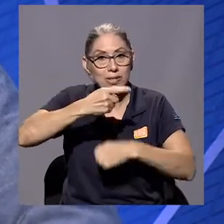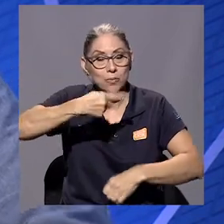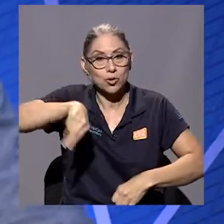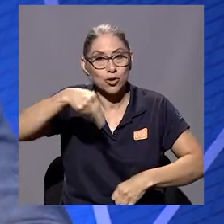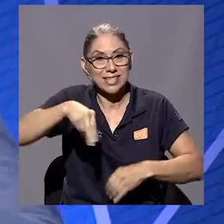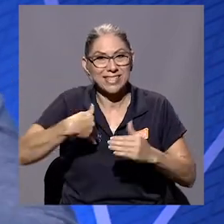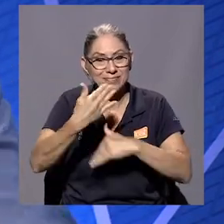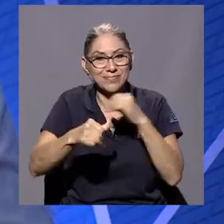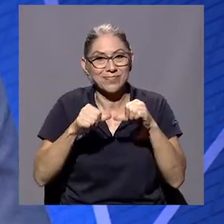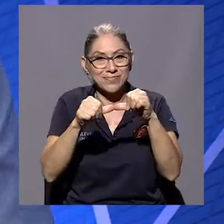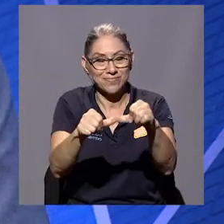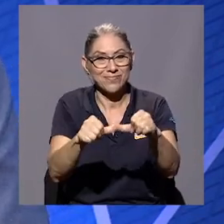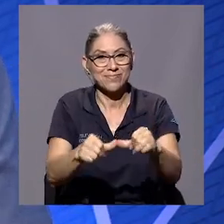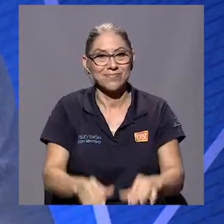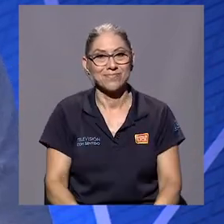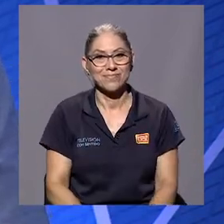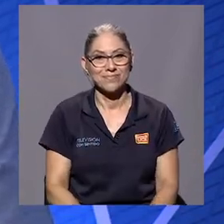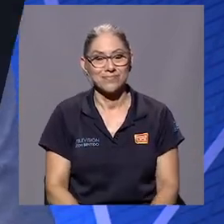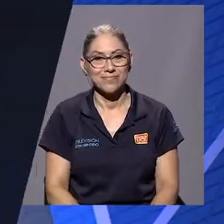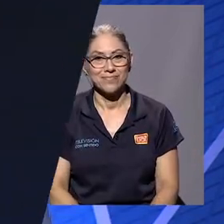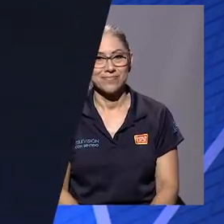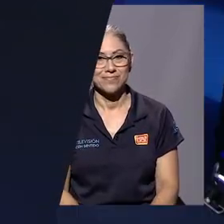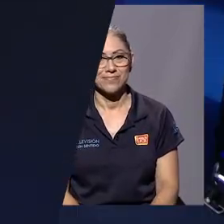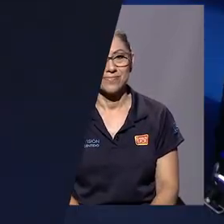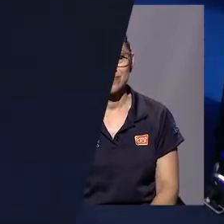noticias. Ya casi regresamos, quédese con nosotros.